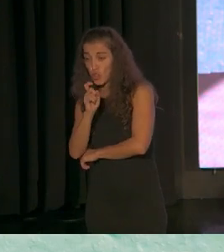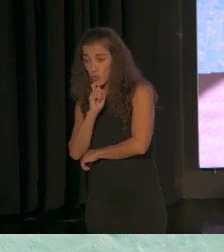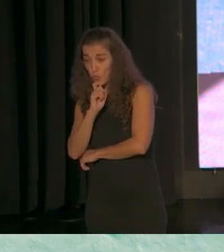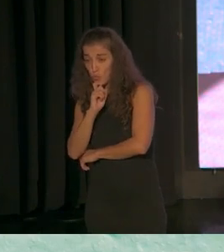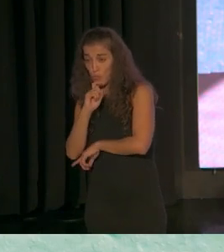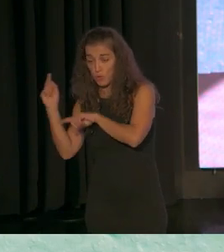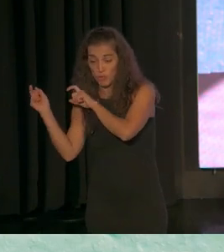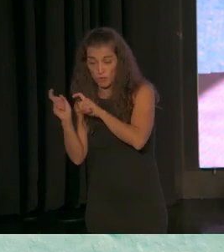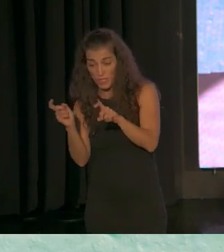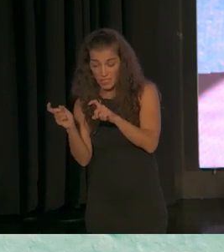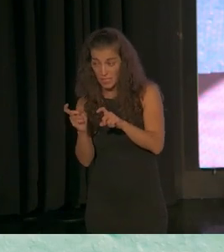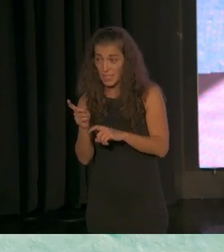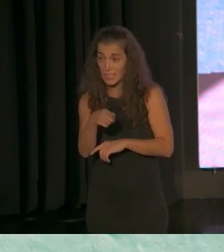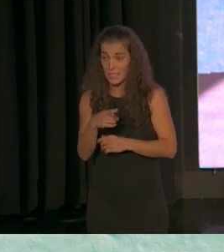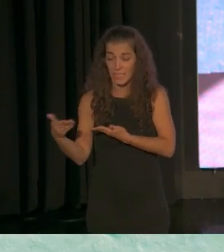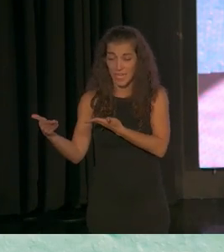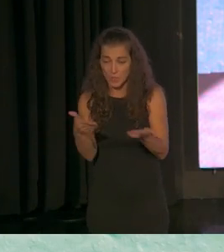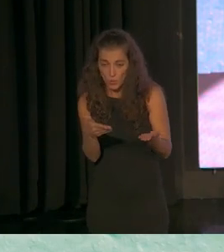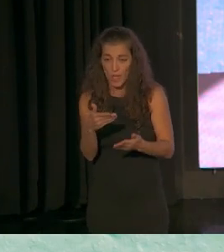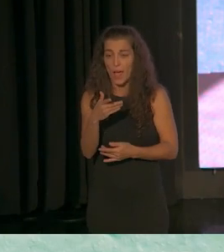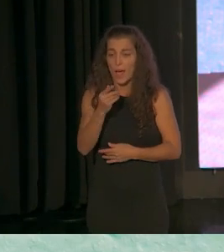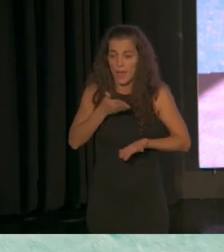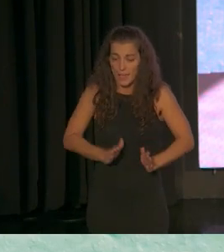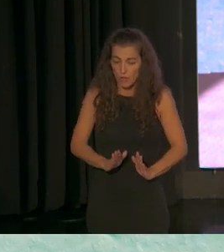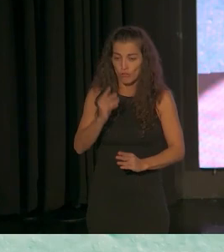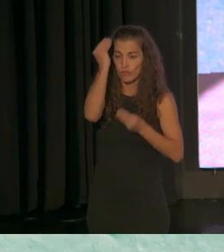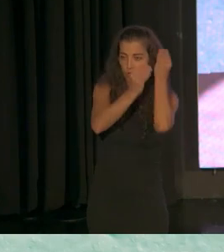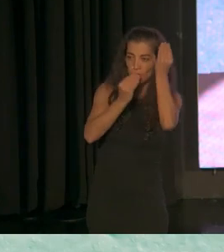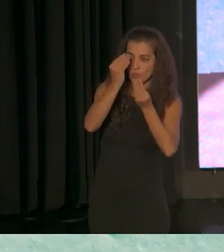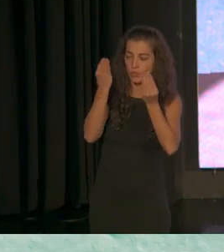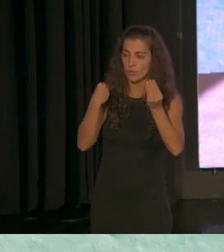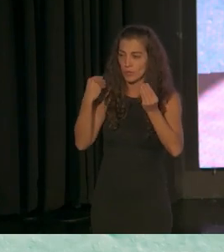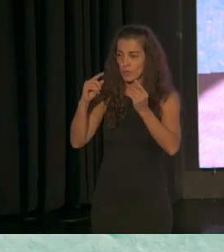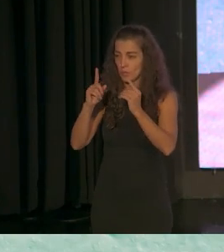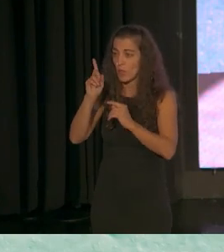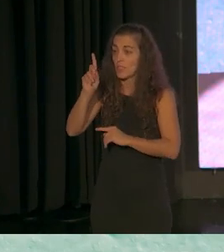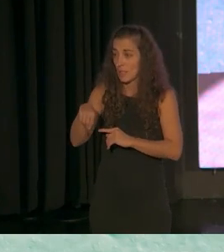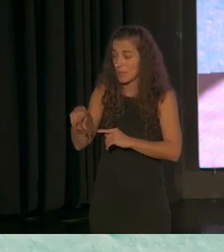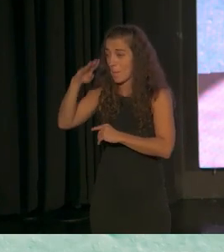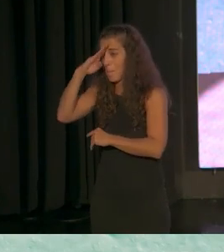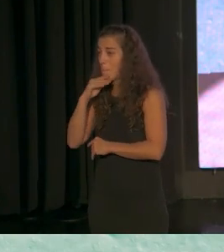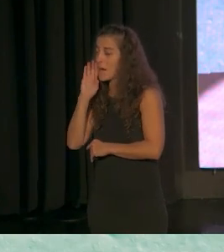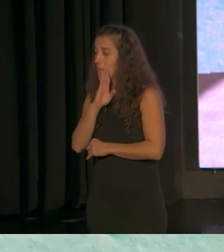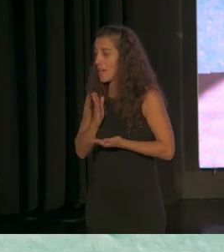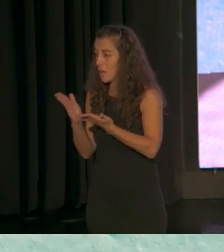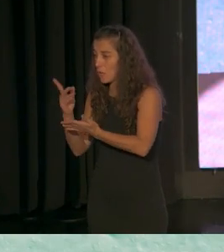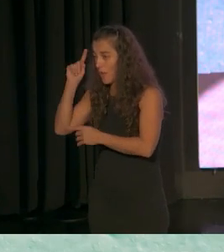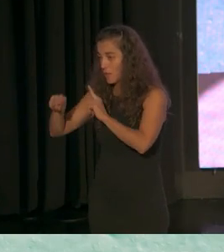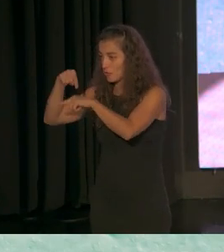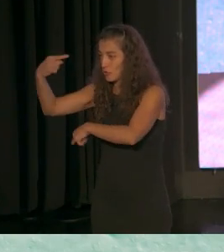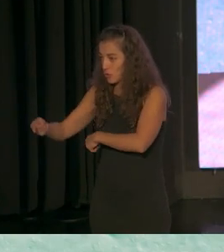estamos intentando ayudar a que reflexionen sobre las consecuencias de las prácticas y en definitiva